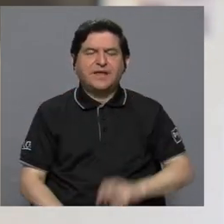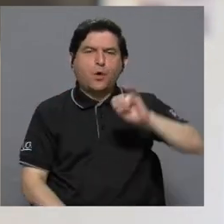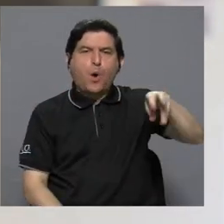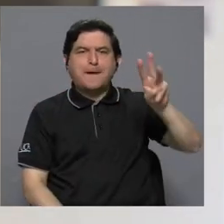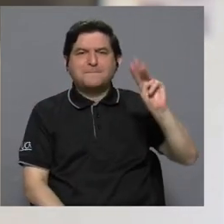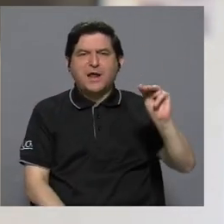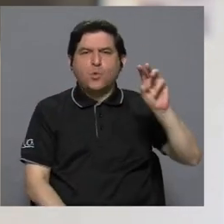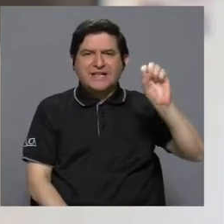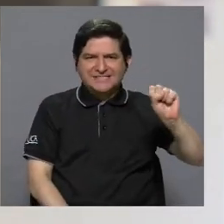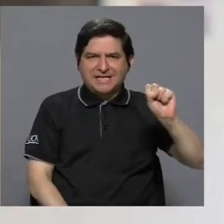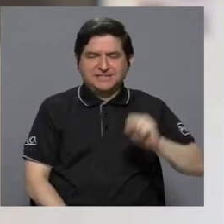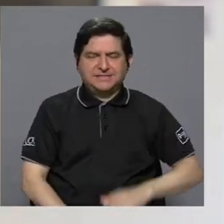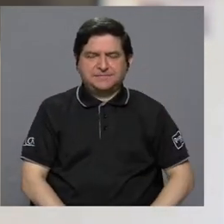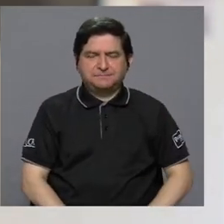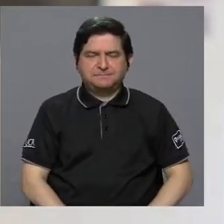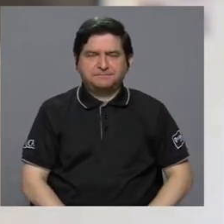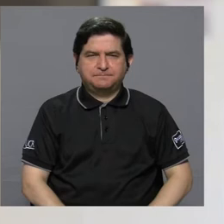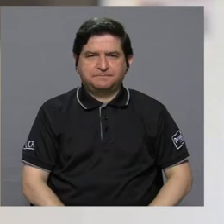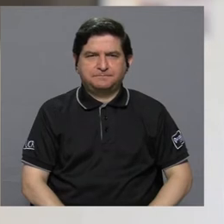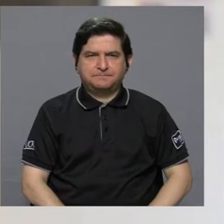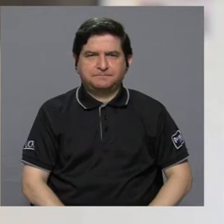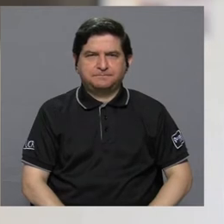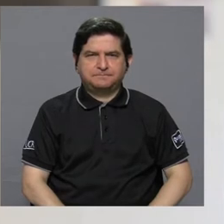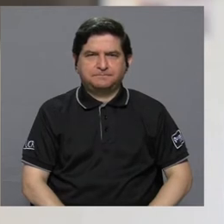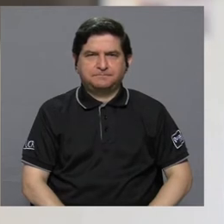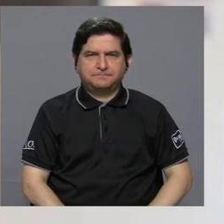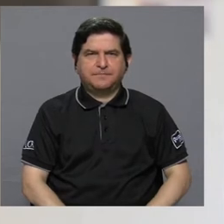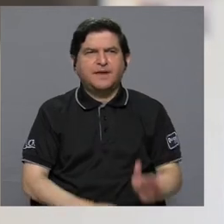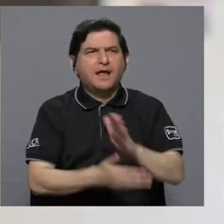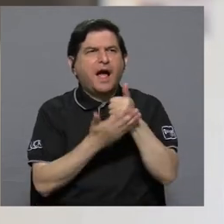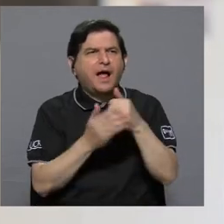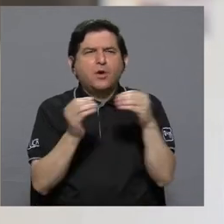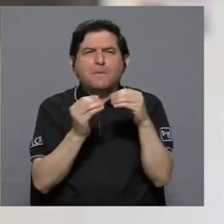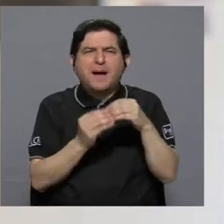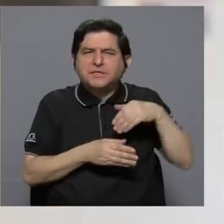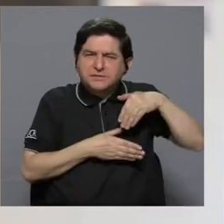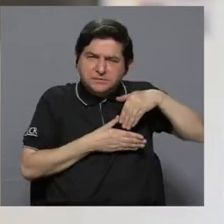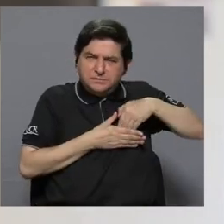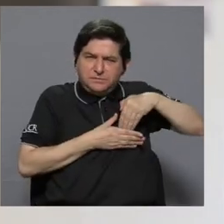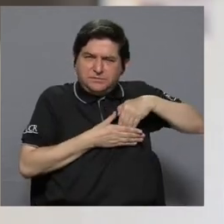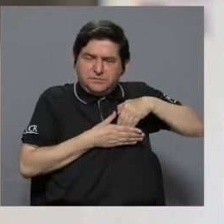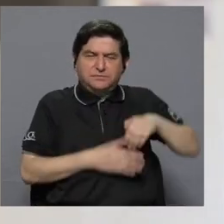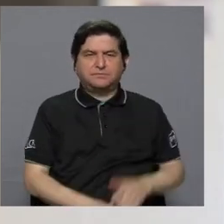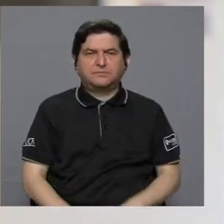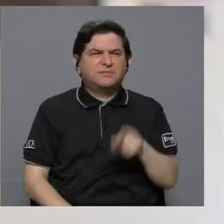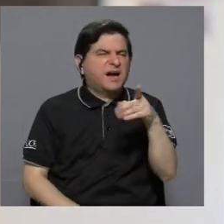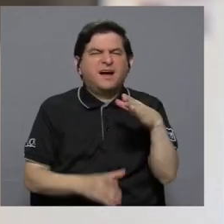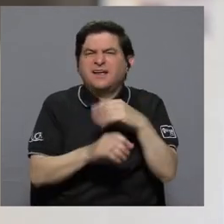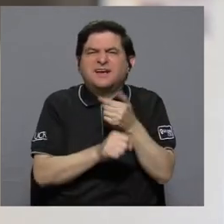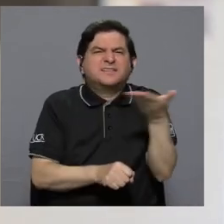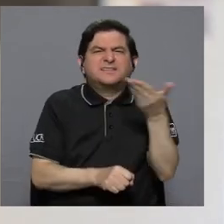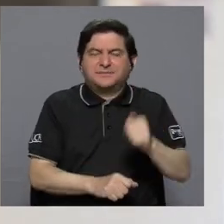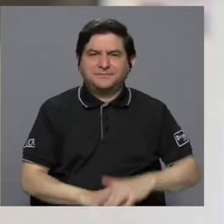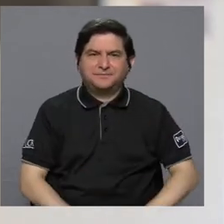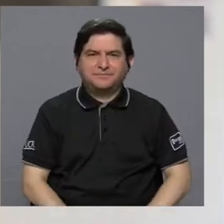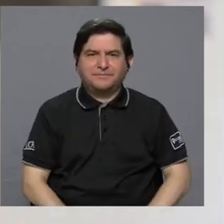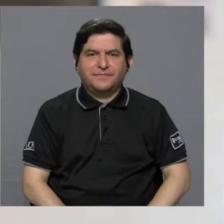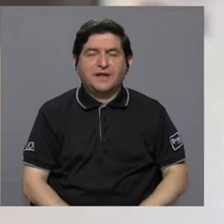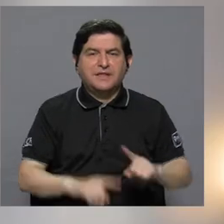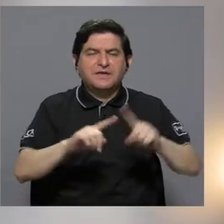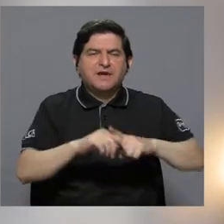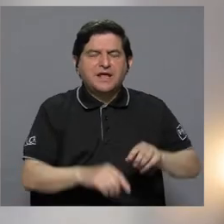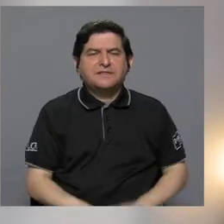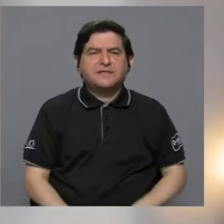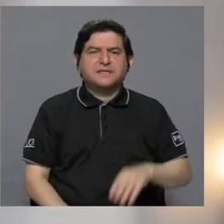Sánchez, donde es como algo más íntimo, porque lo que hace es bocetos,